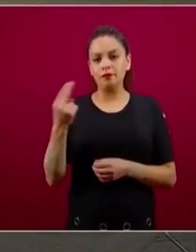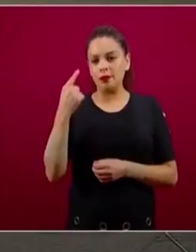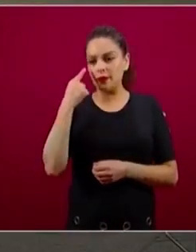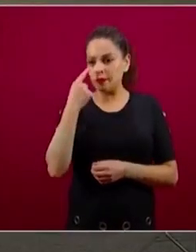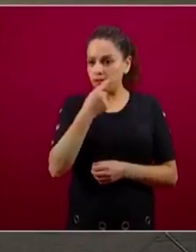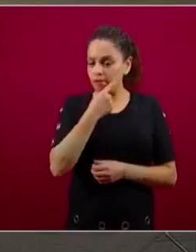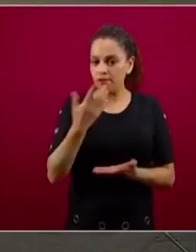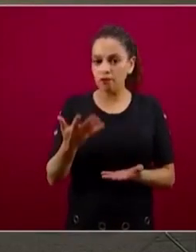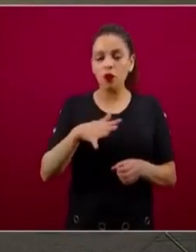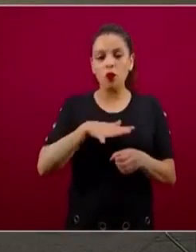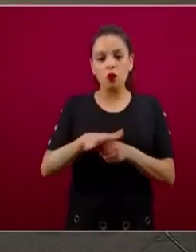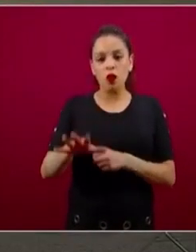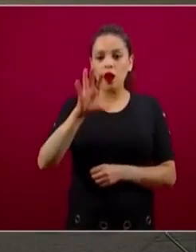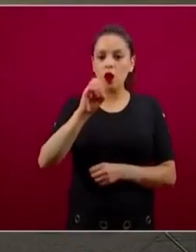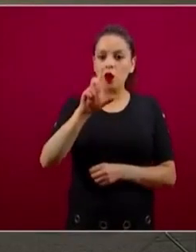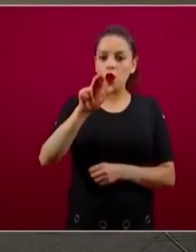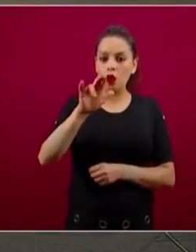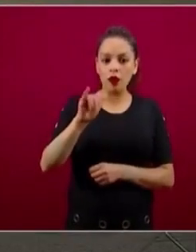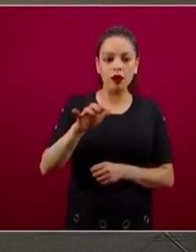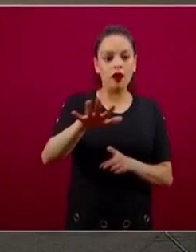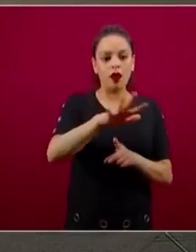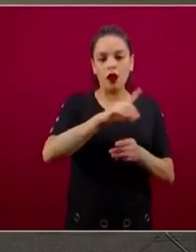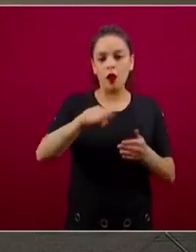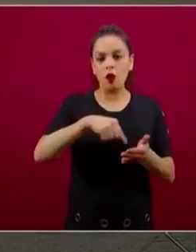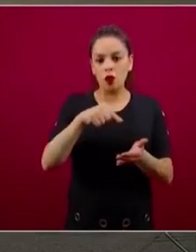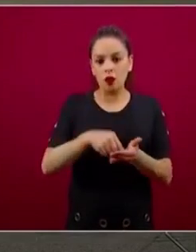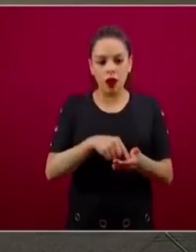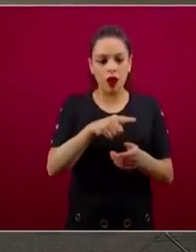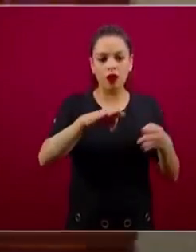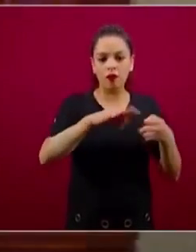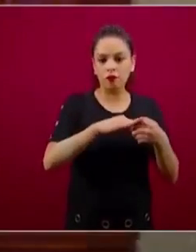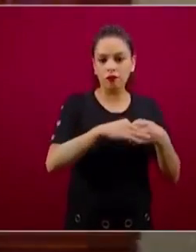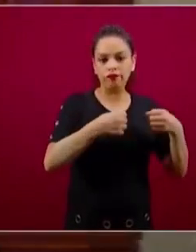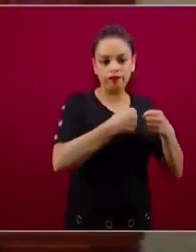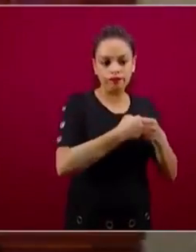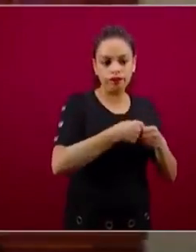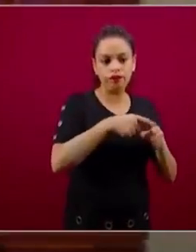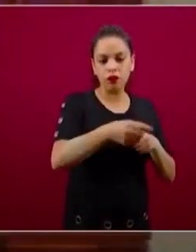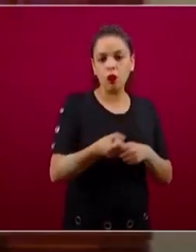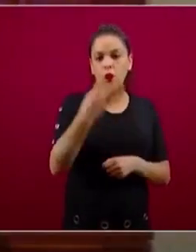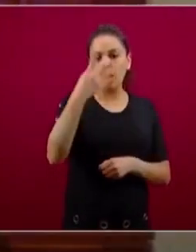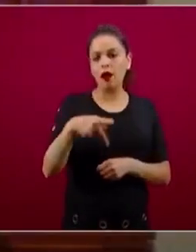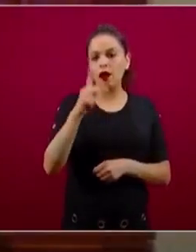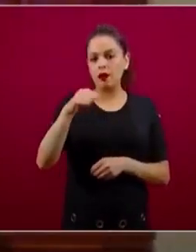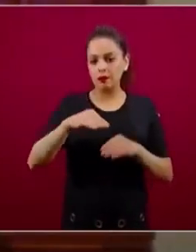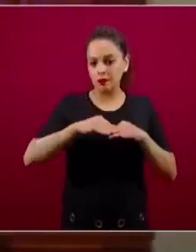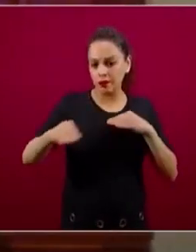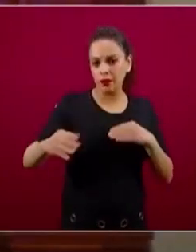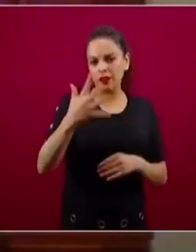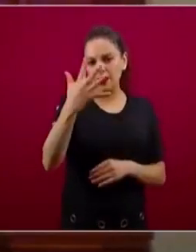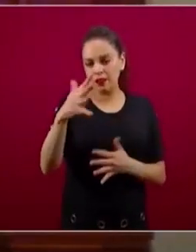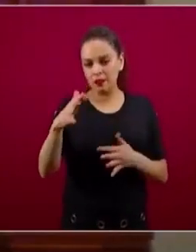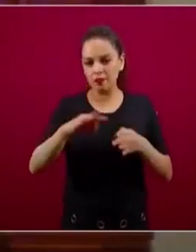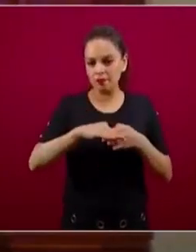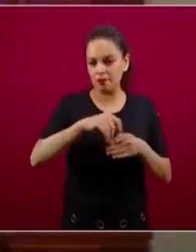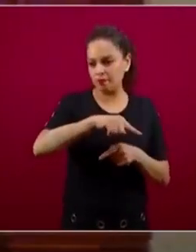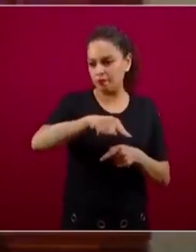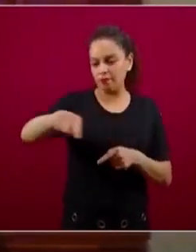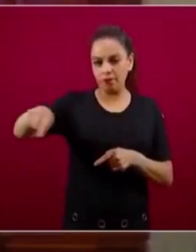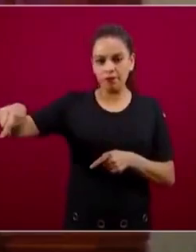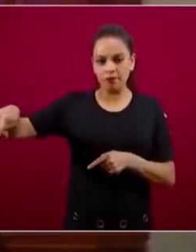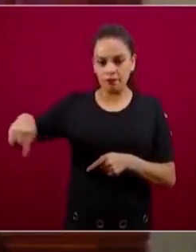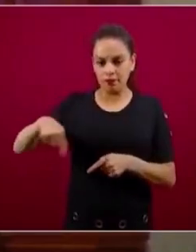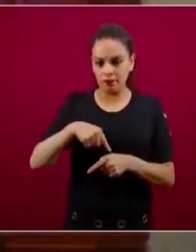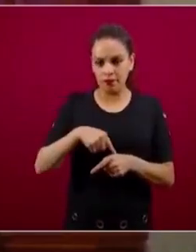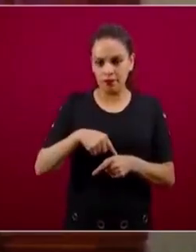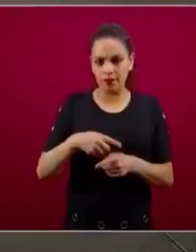colonias o la población en los radios de aproximación de cinco kilómetros a estas intervenciones, probablemente baje la